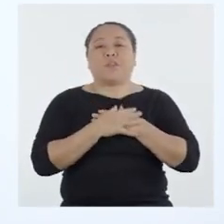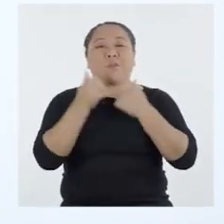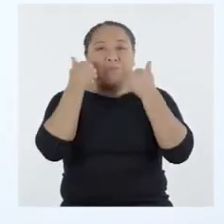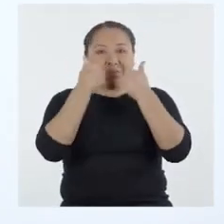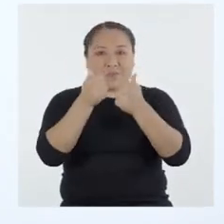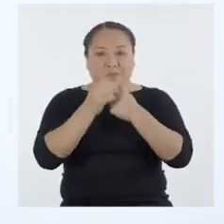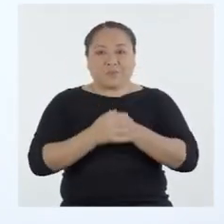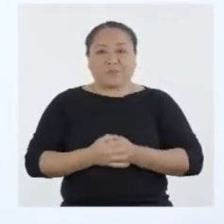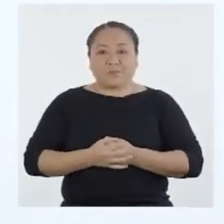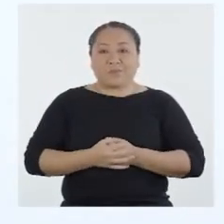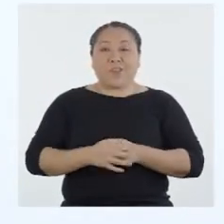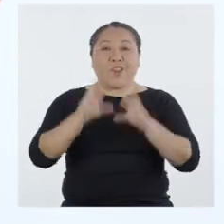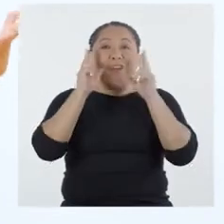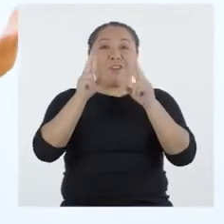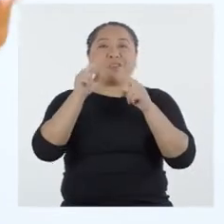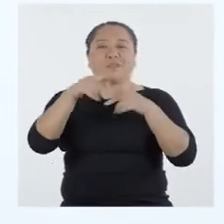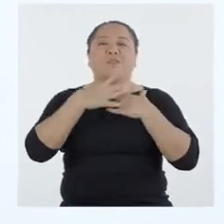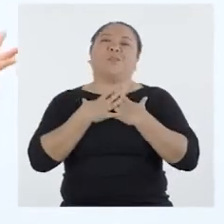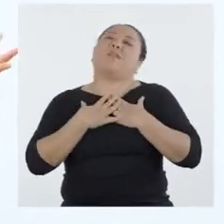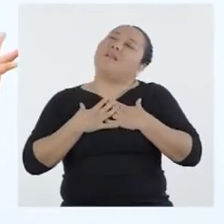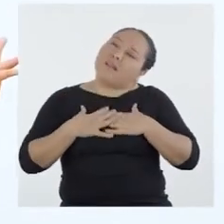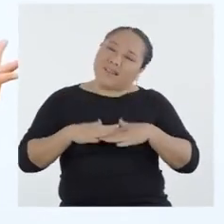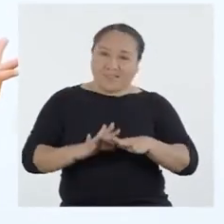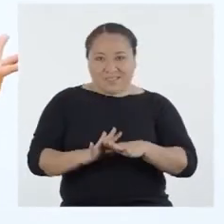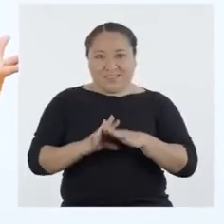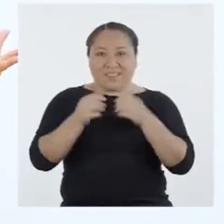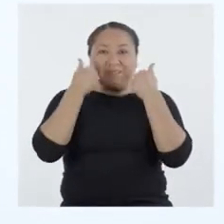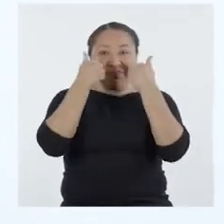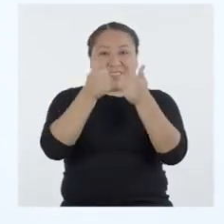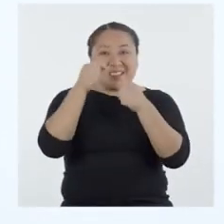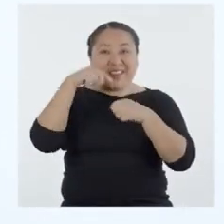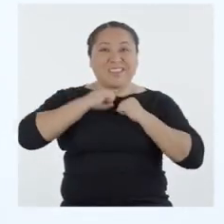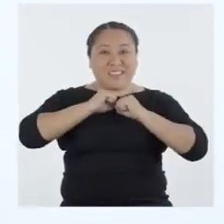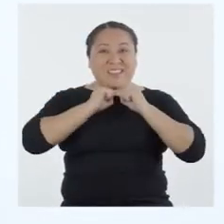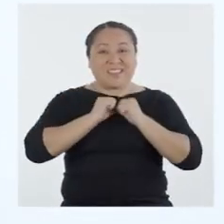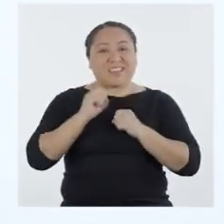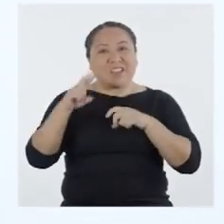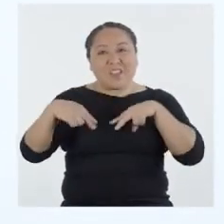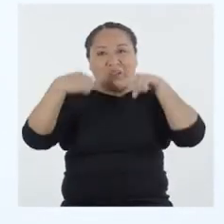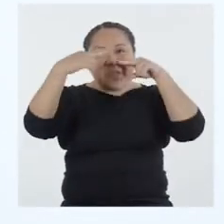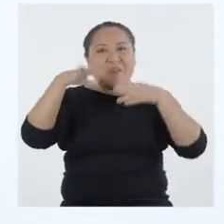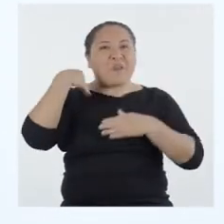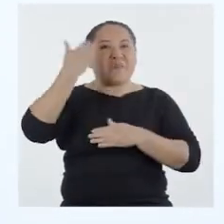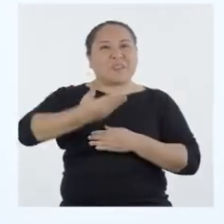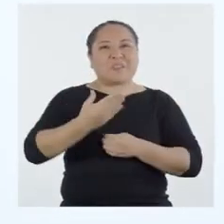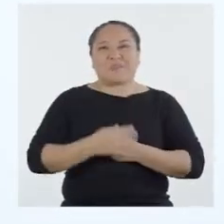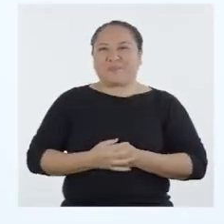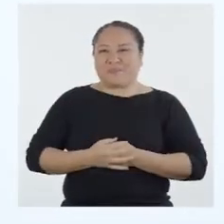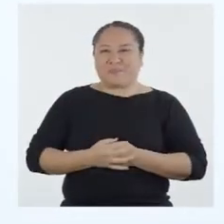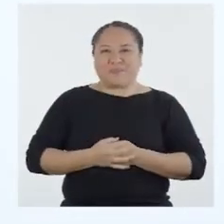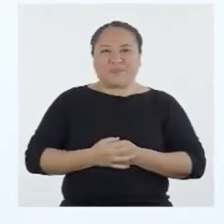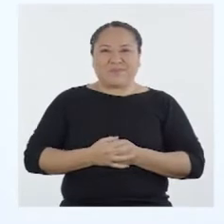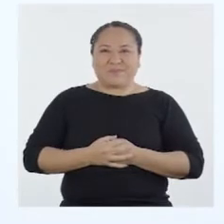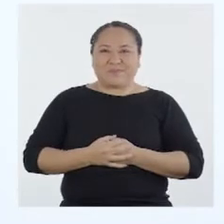Muy bien. Espero se hayan relajado muchísimo con este ejercicio. Nos vemos para la próxima.